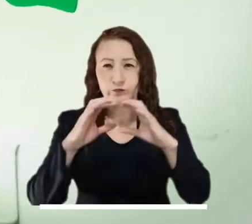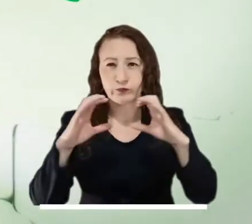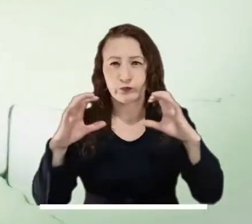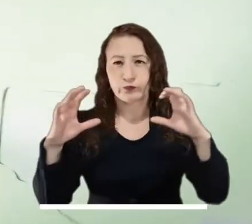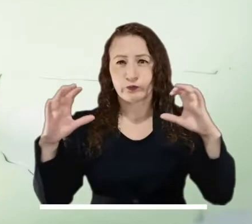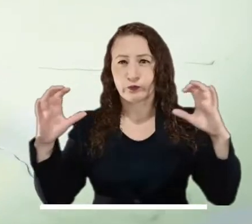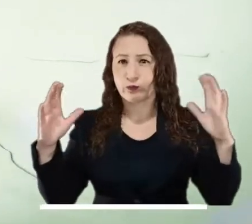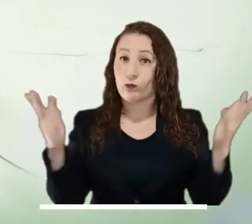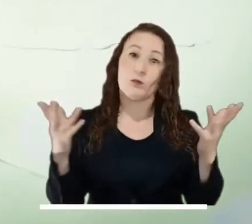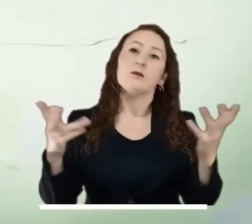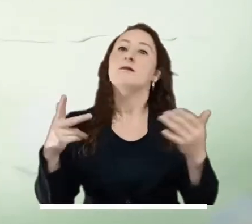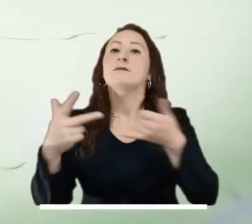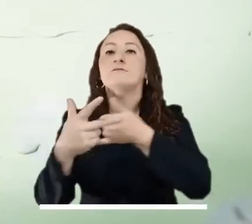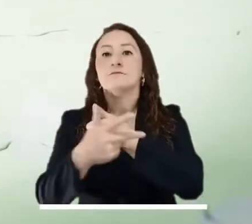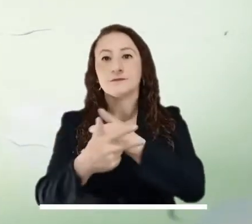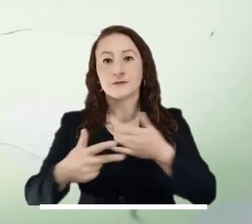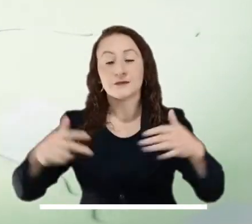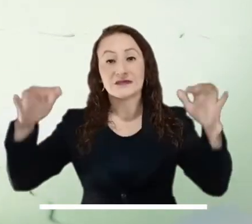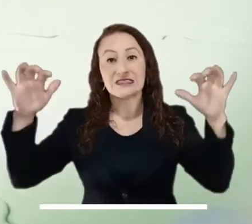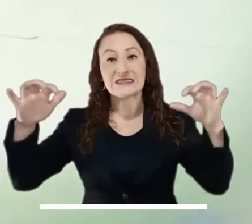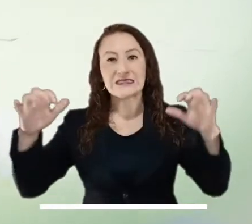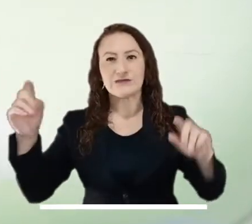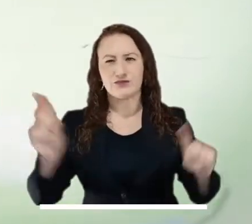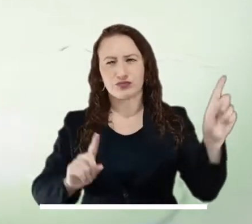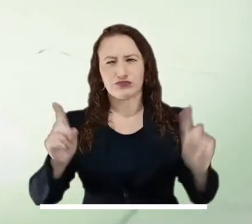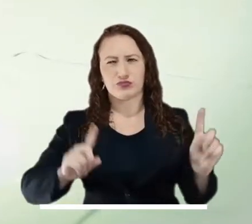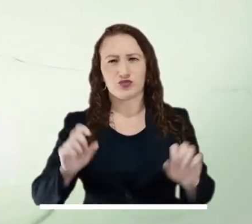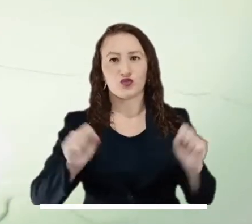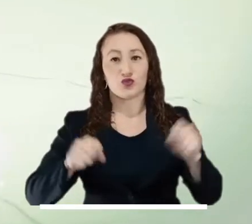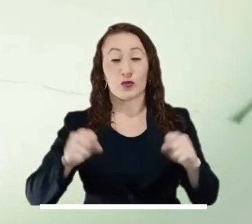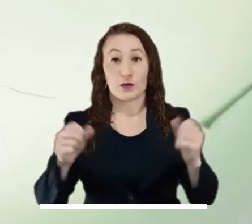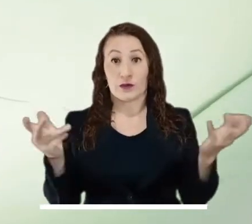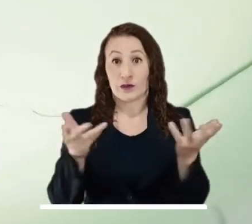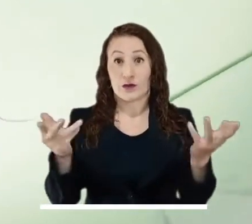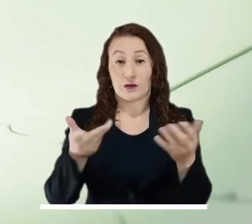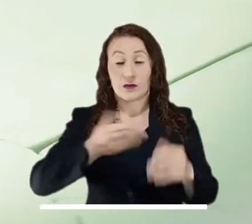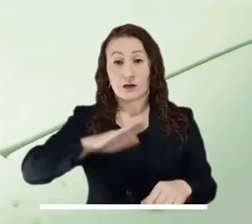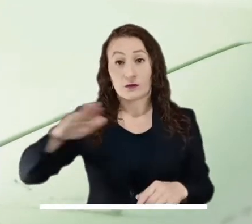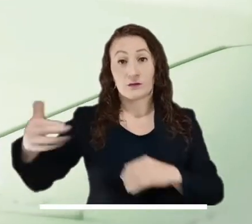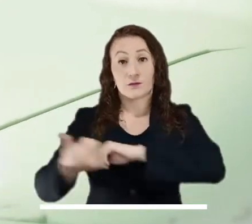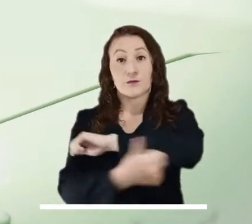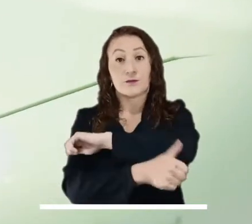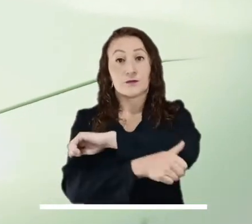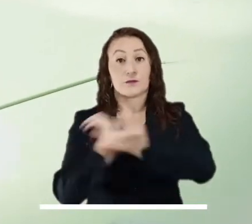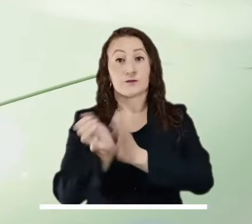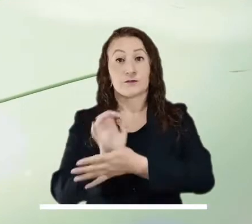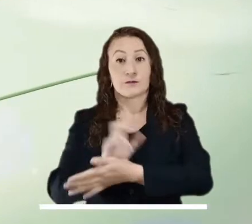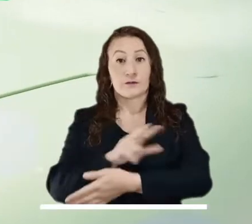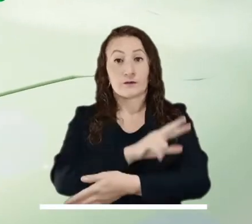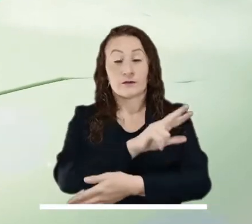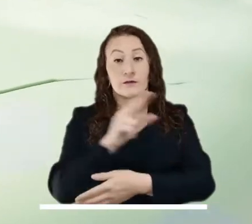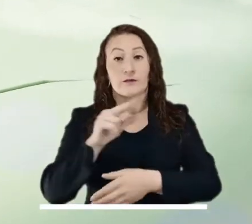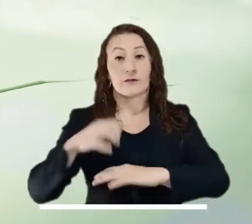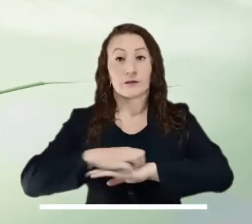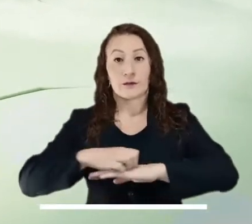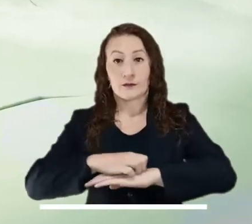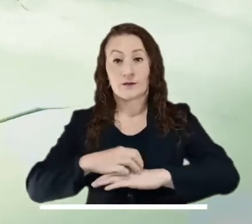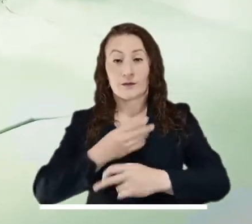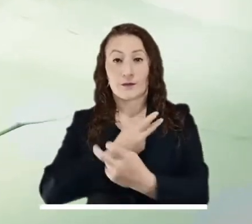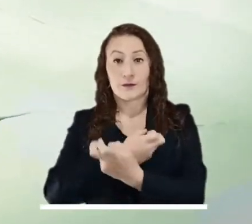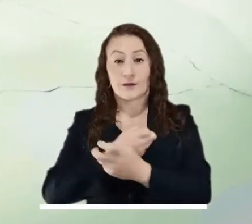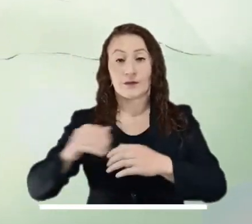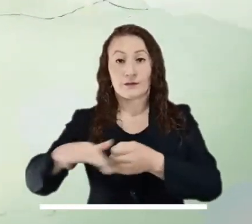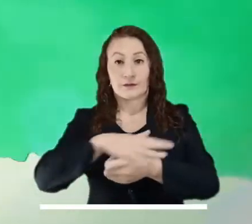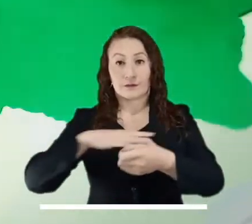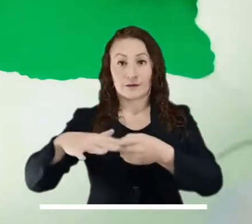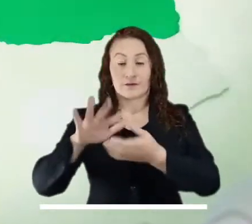Densas nubes se posarán sobre los Andes, activando lluvias y probables tormentas en Antioquia, Boyacá, Eje Cafetero, Occidente de Tonima y Huila,